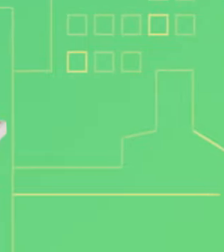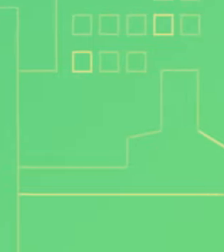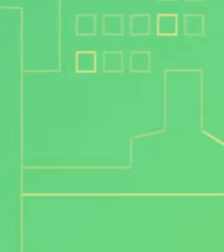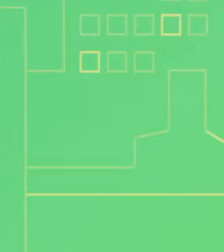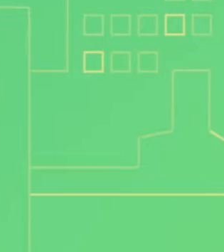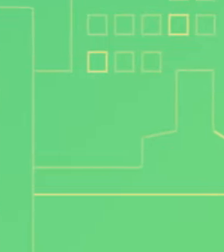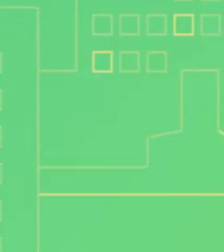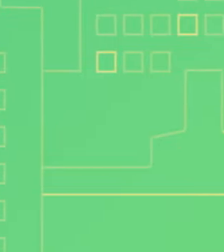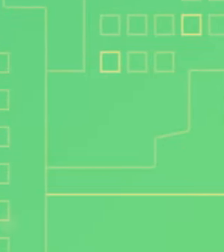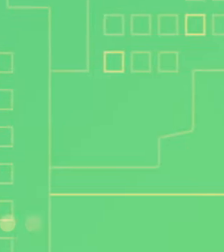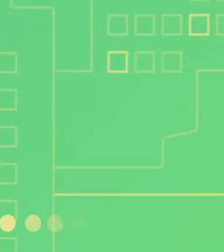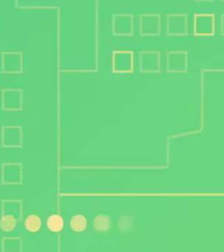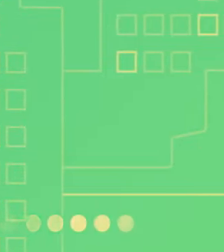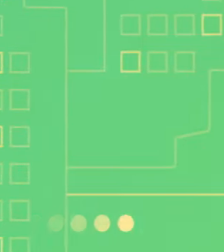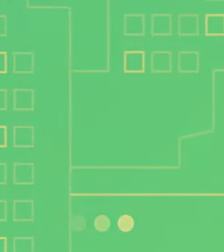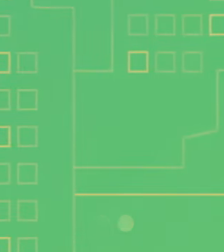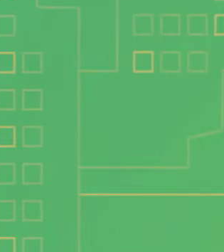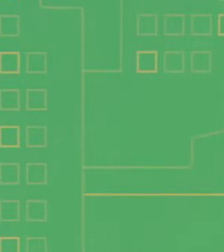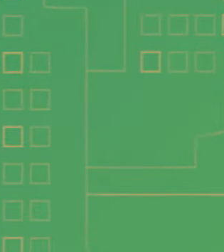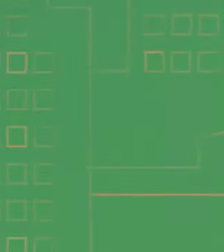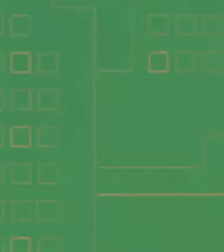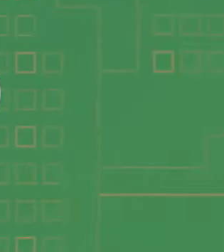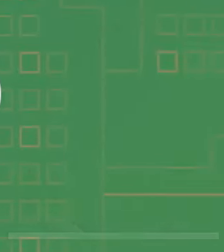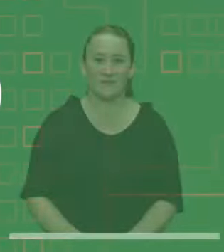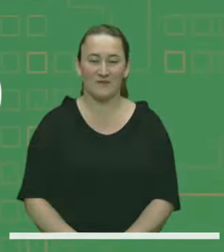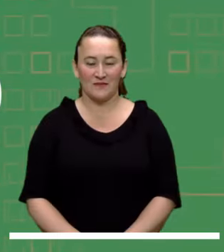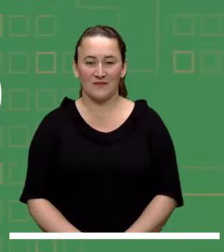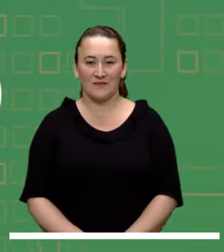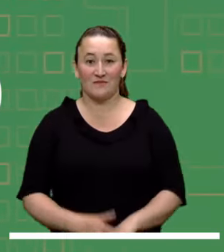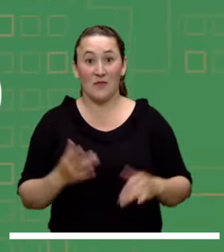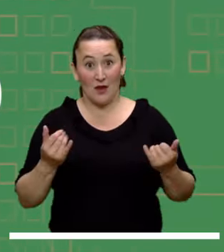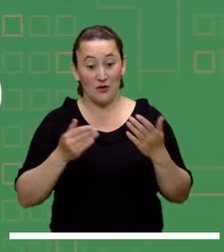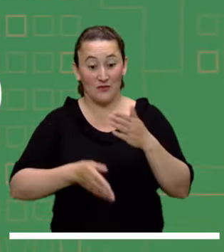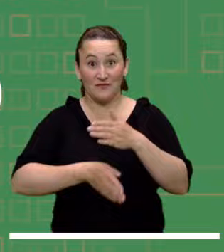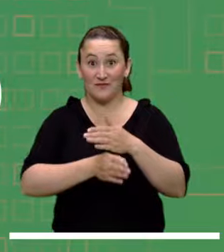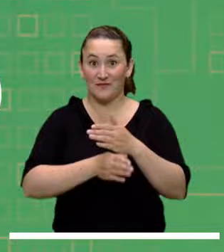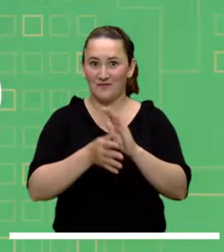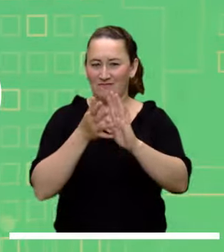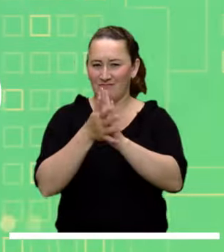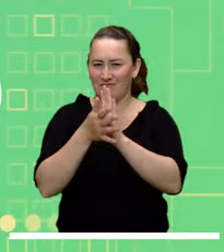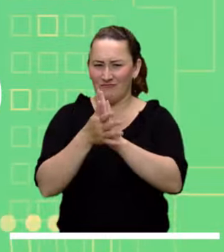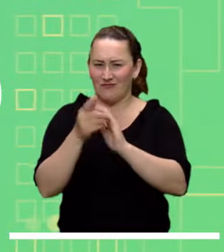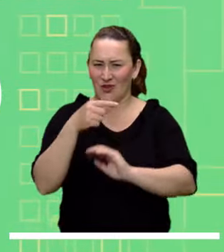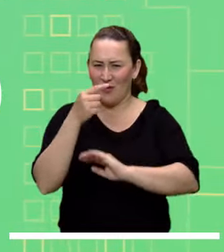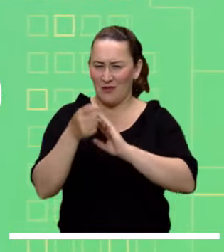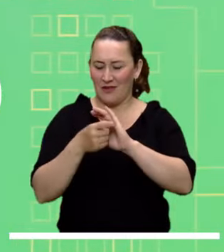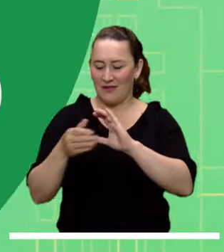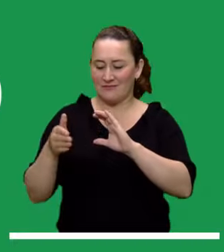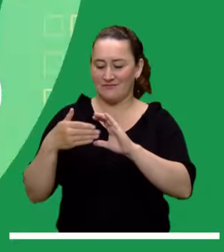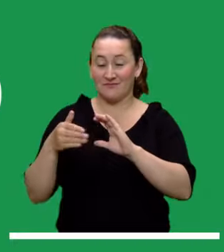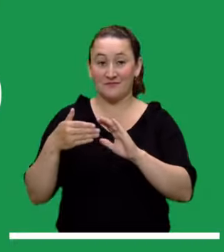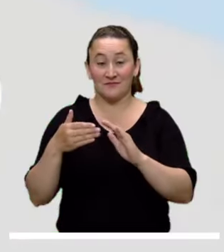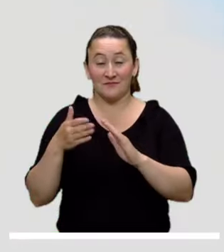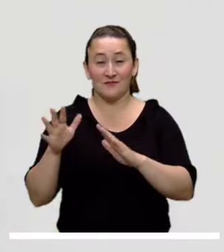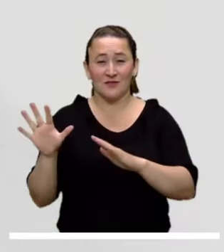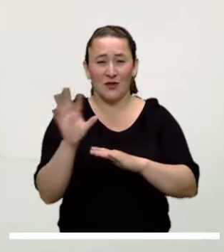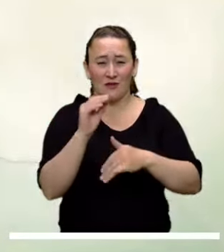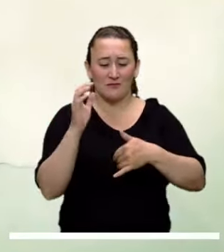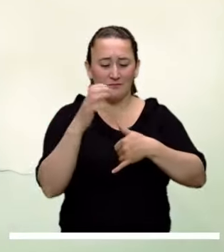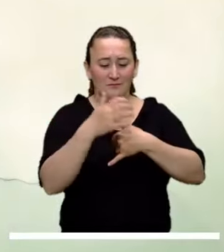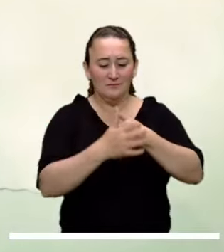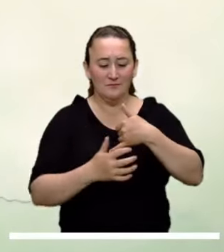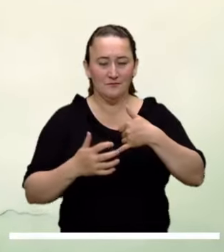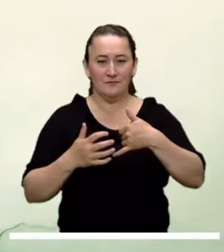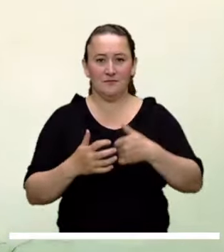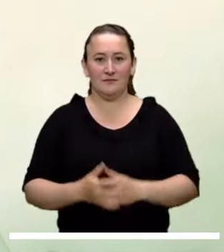Continuamos llevando la información más reciente del pronóstico del tiempo a todas las regiones del país. En la Sierra